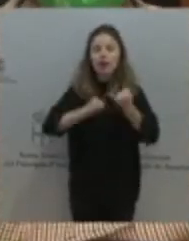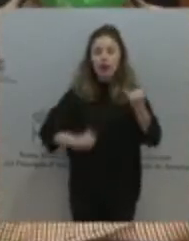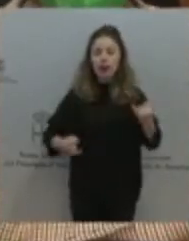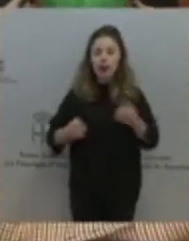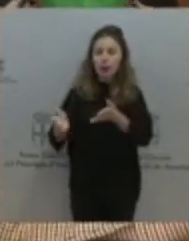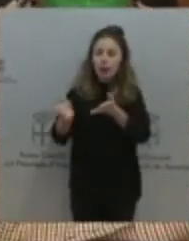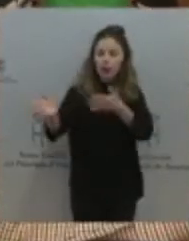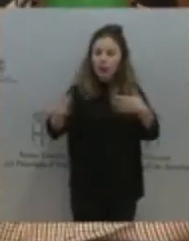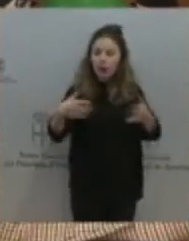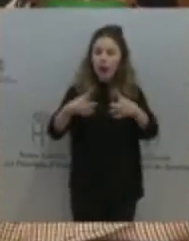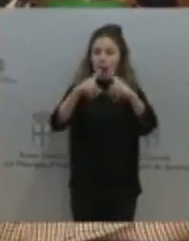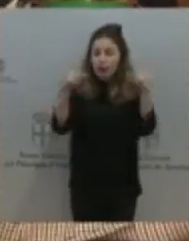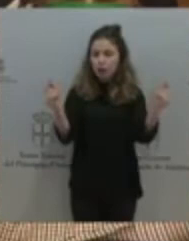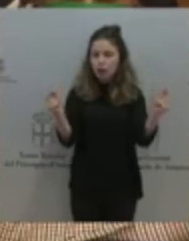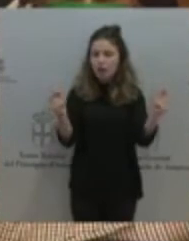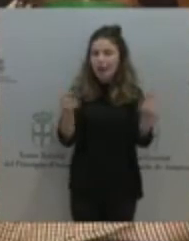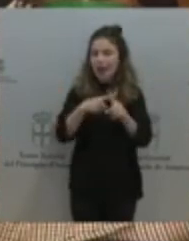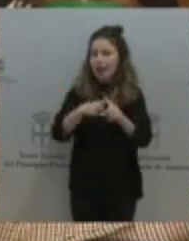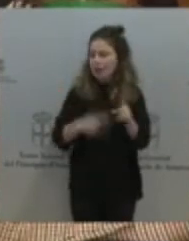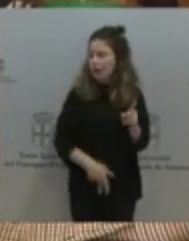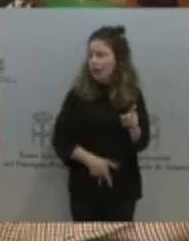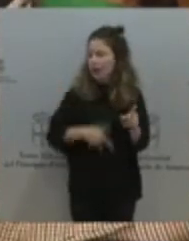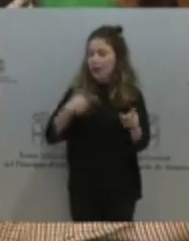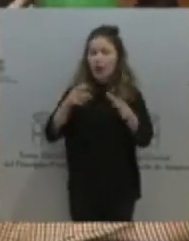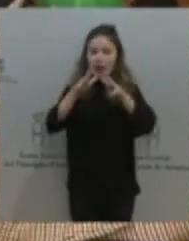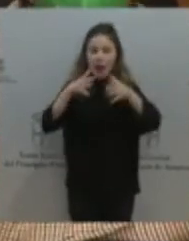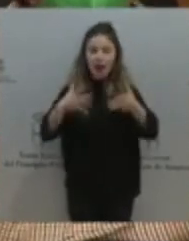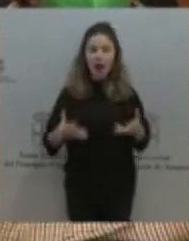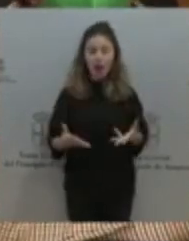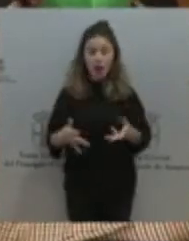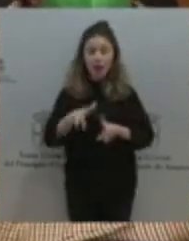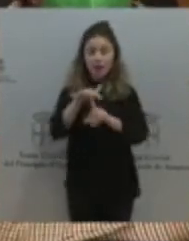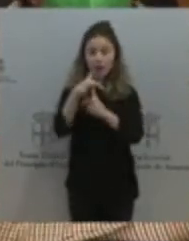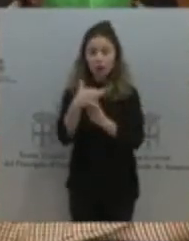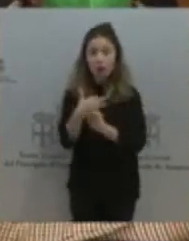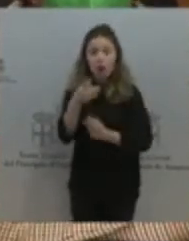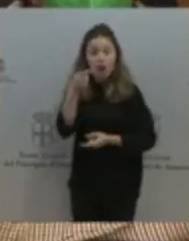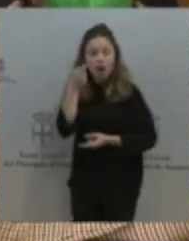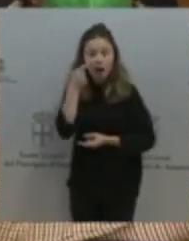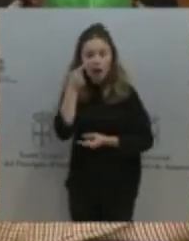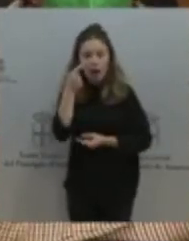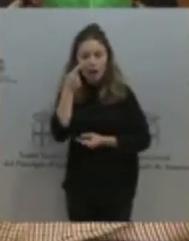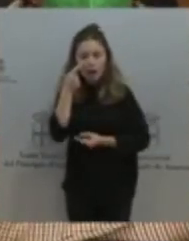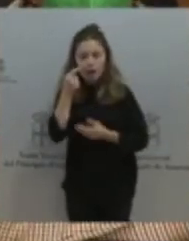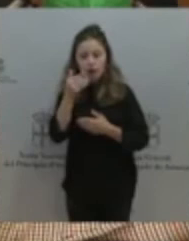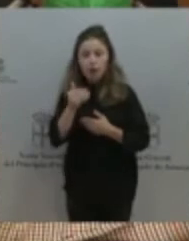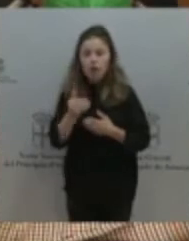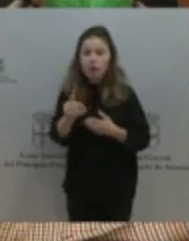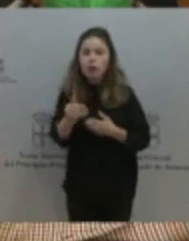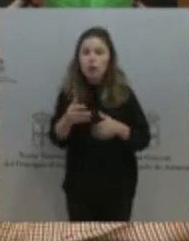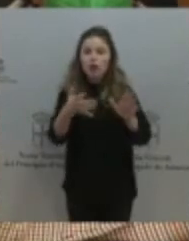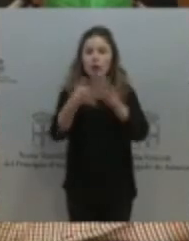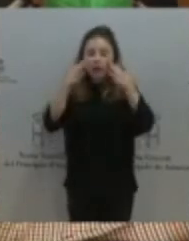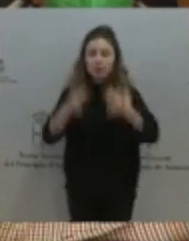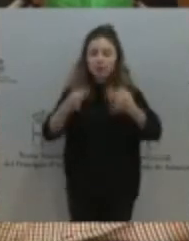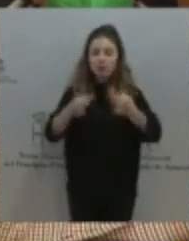Ahora mismo estamos en un momento donde veremos qué hay detrás de realidad en todos esos proyectos. Y Asturias,